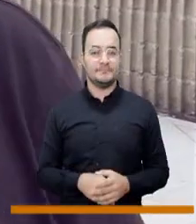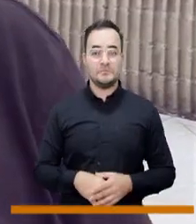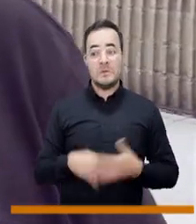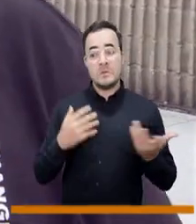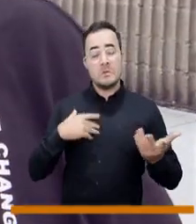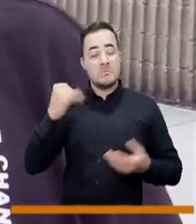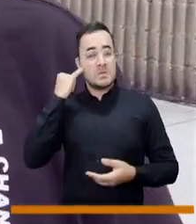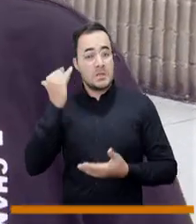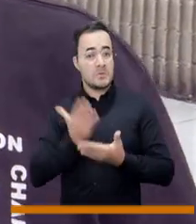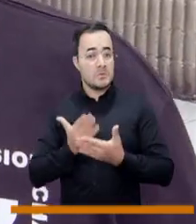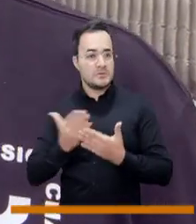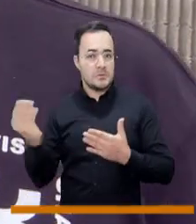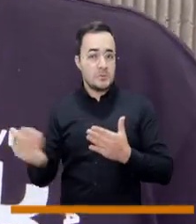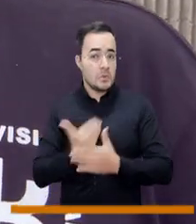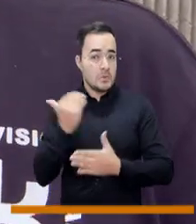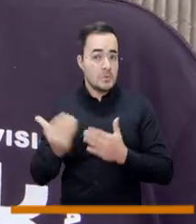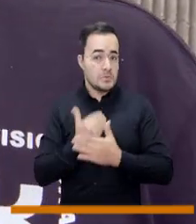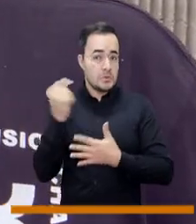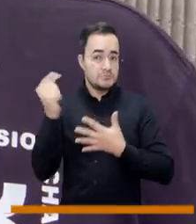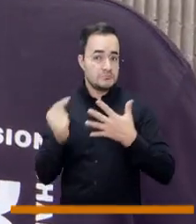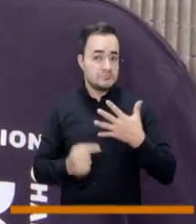buscando nuevas alternativas.